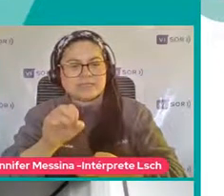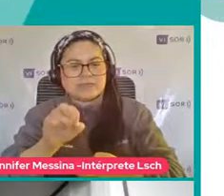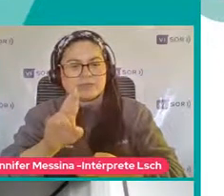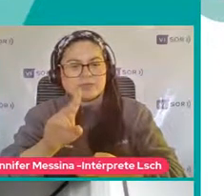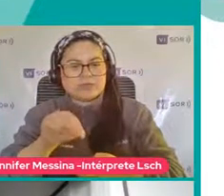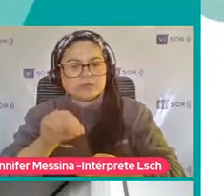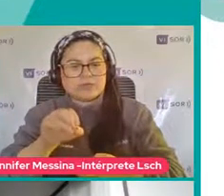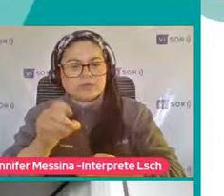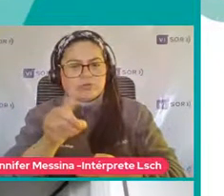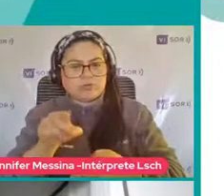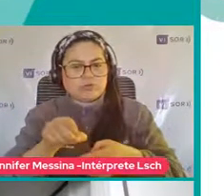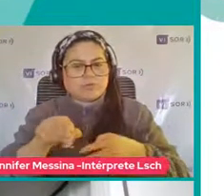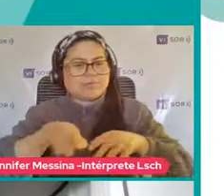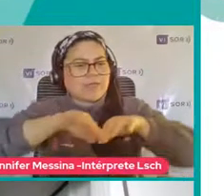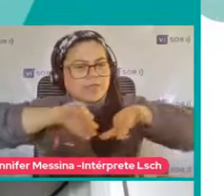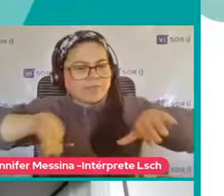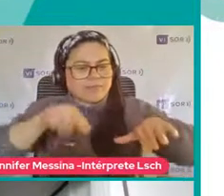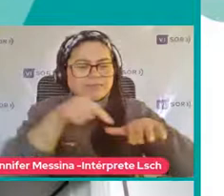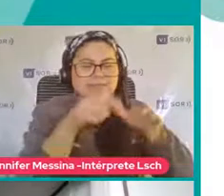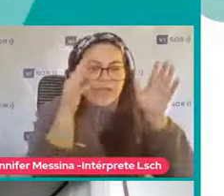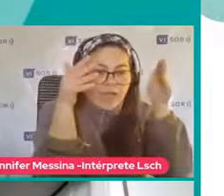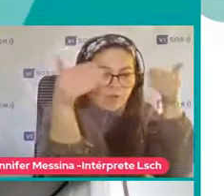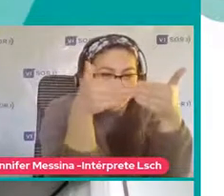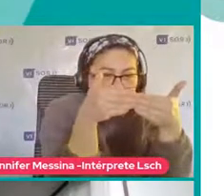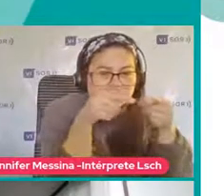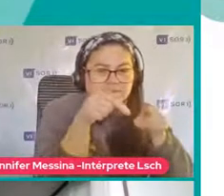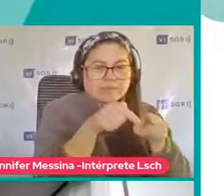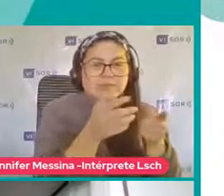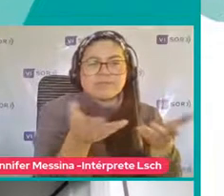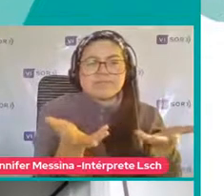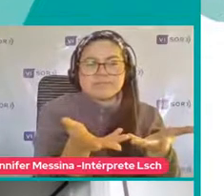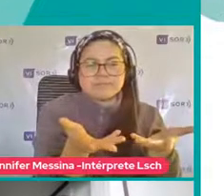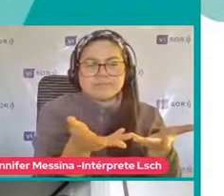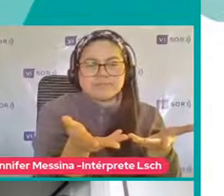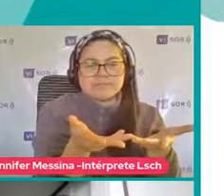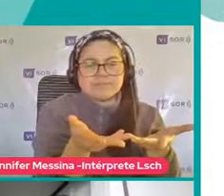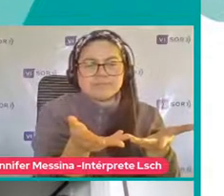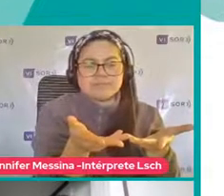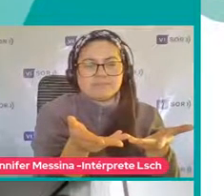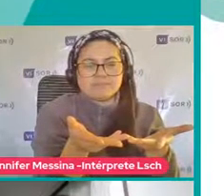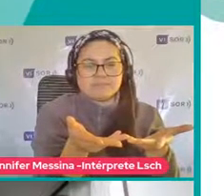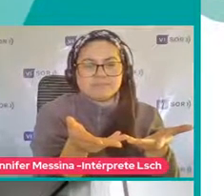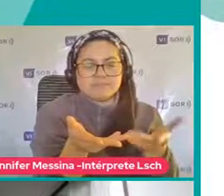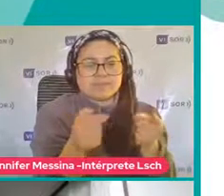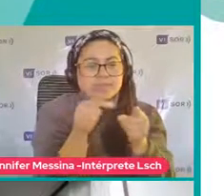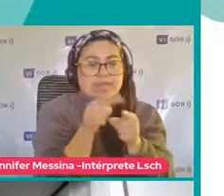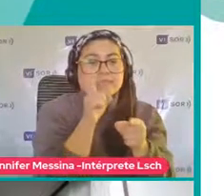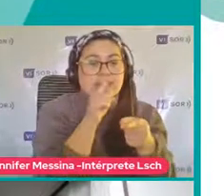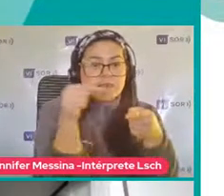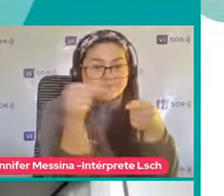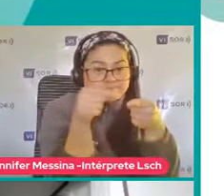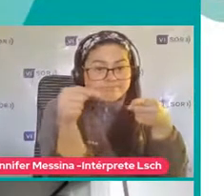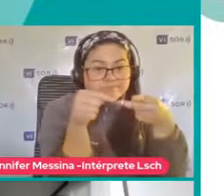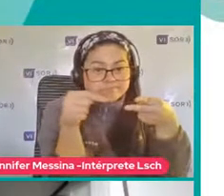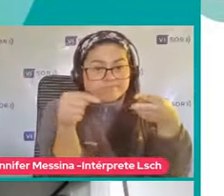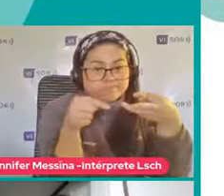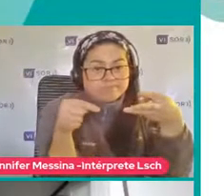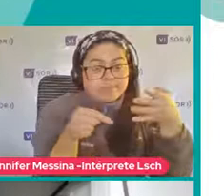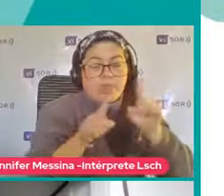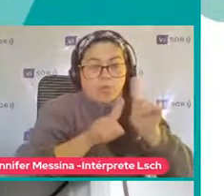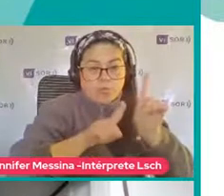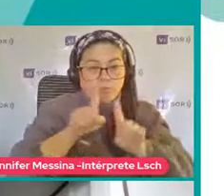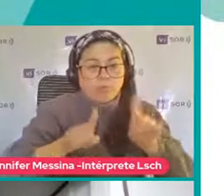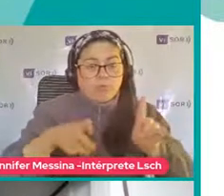trastorno Del espectro autista Se sitúa A través De algunas características Y estas características Son alteraciones